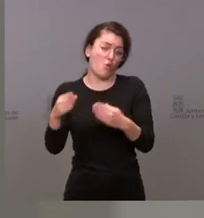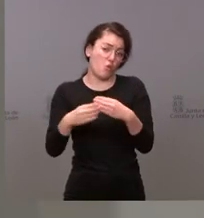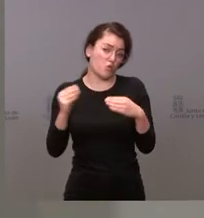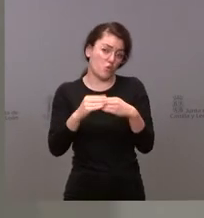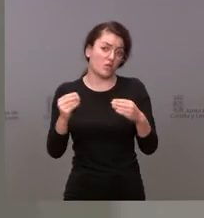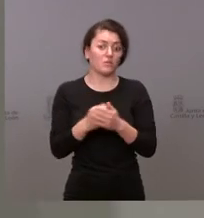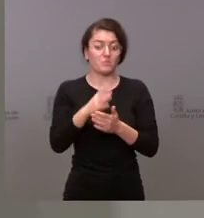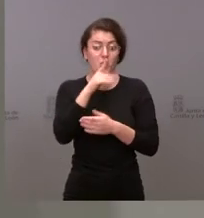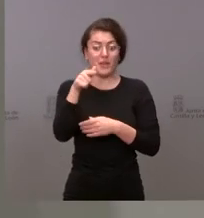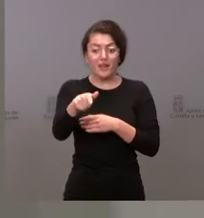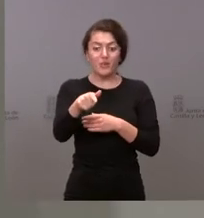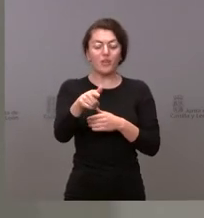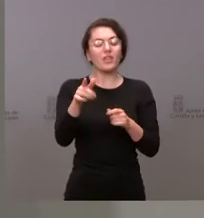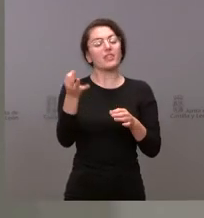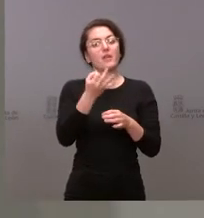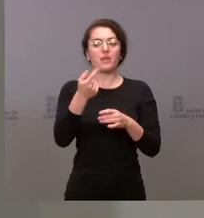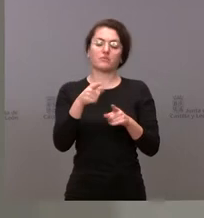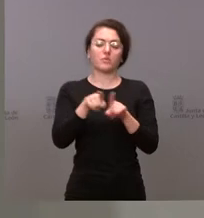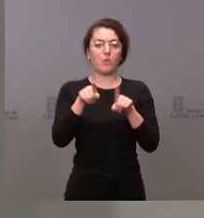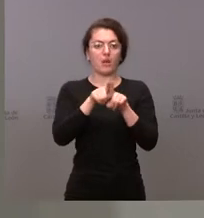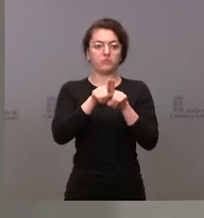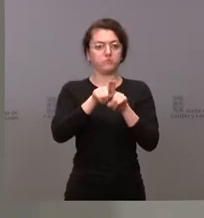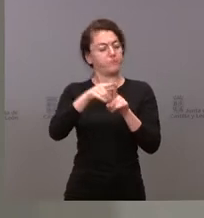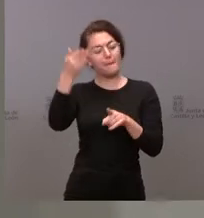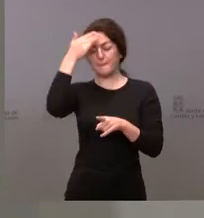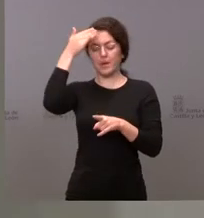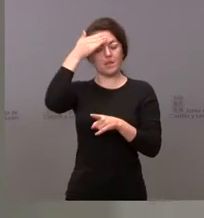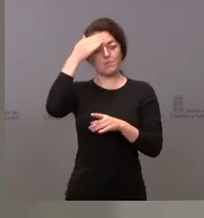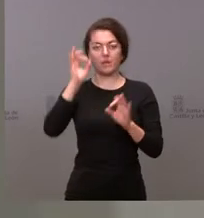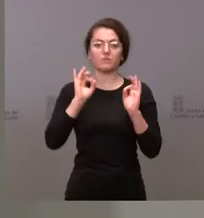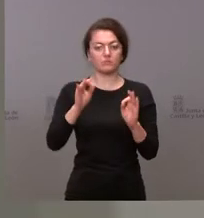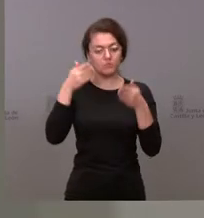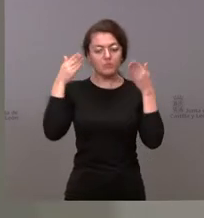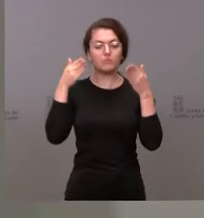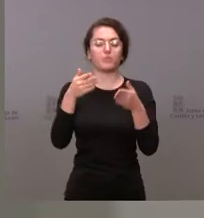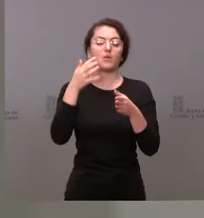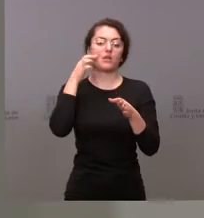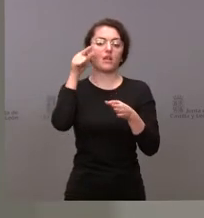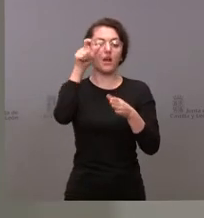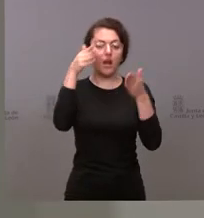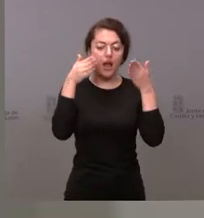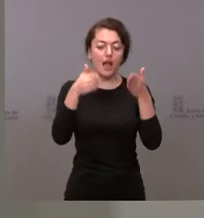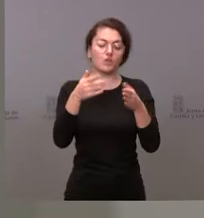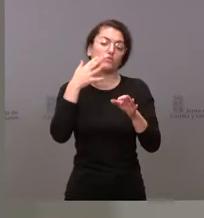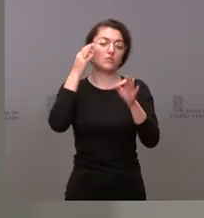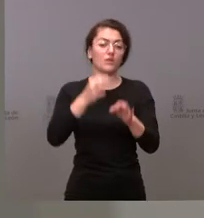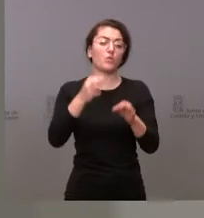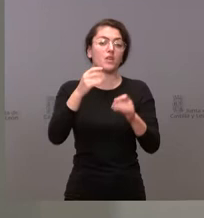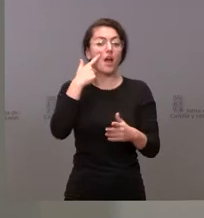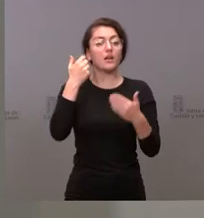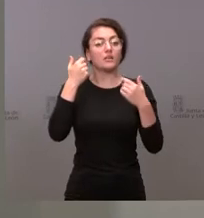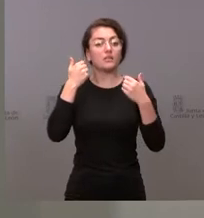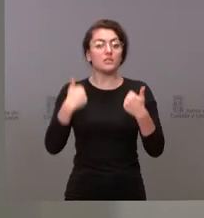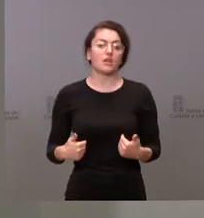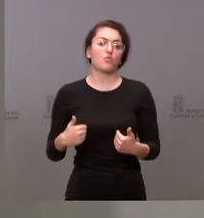primer lugar en nuestra mente su seguridad su salud es lo prioritario no vamos a hacer